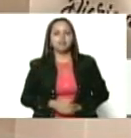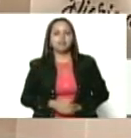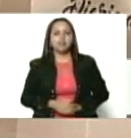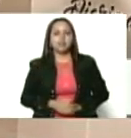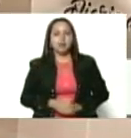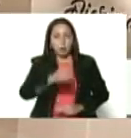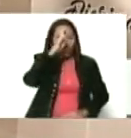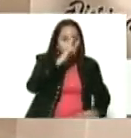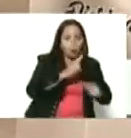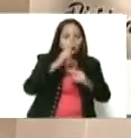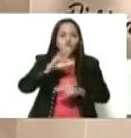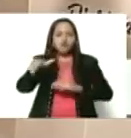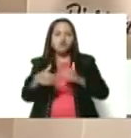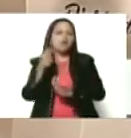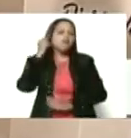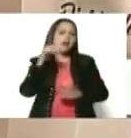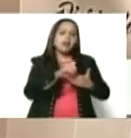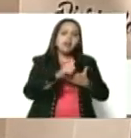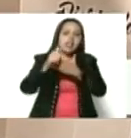Cacicas.